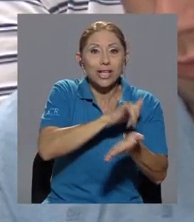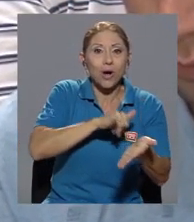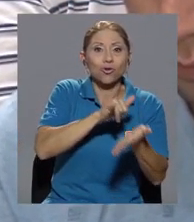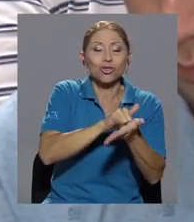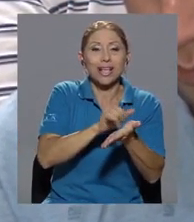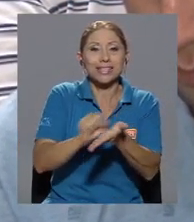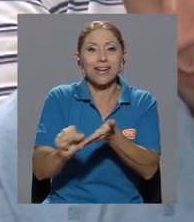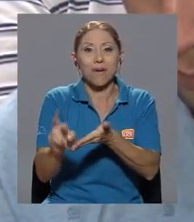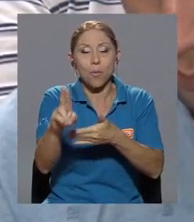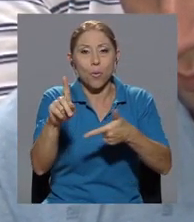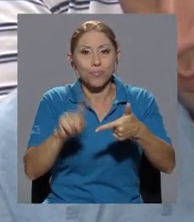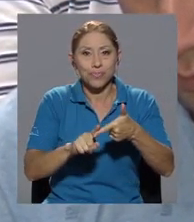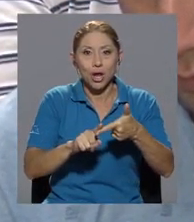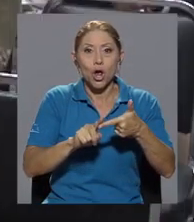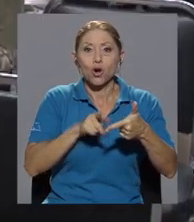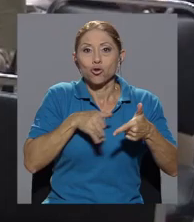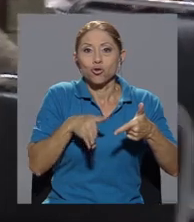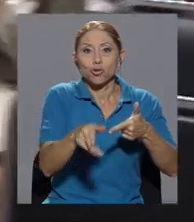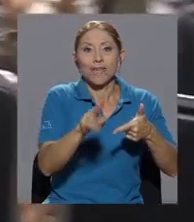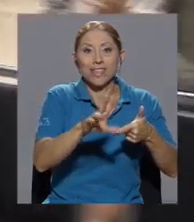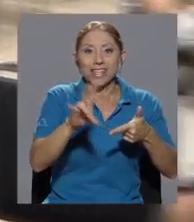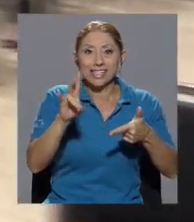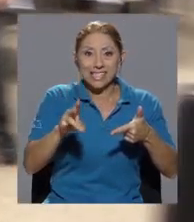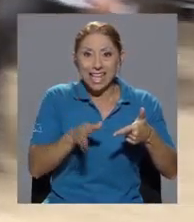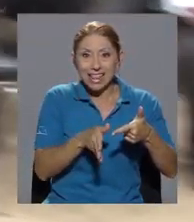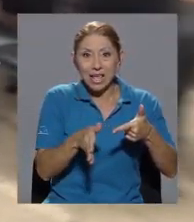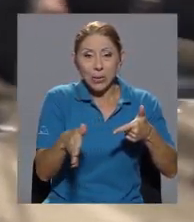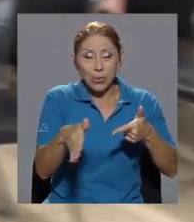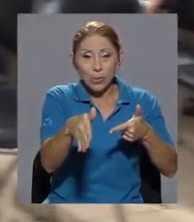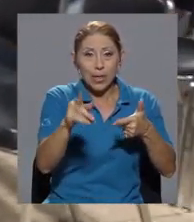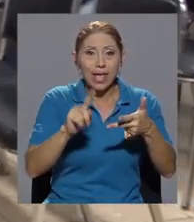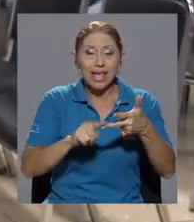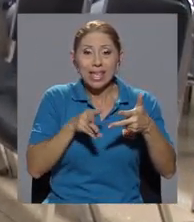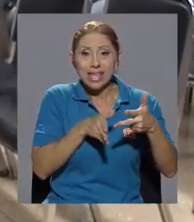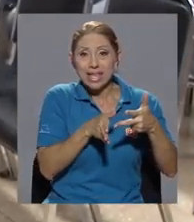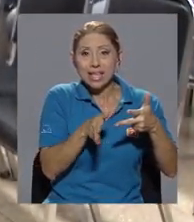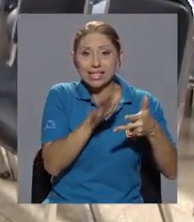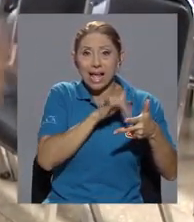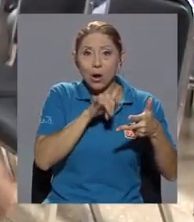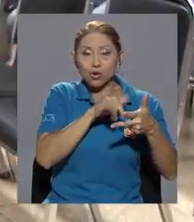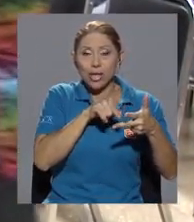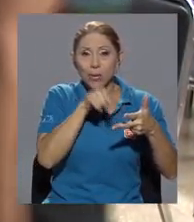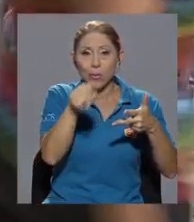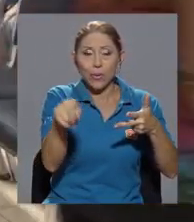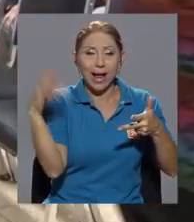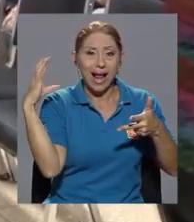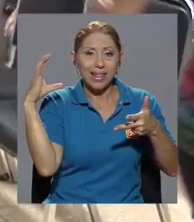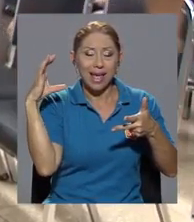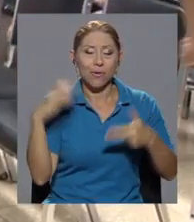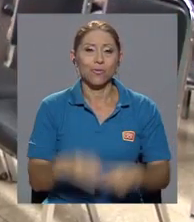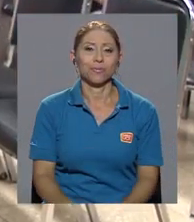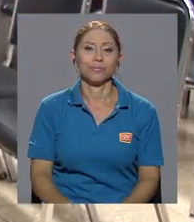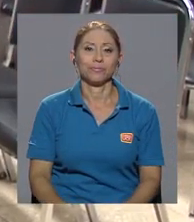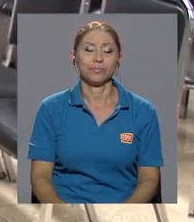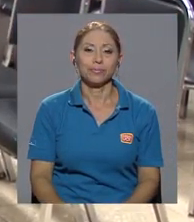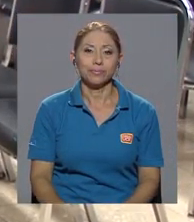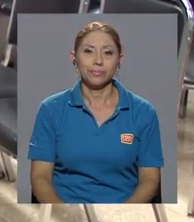la ampliación de la Ruta 27 y el Corredor Vial San José-Cartago. ¡Gracias!